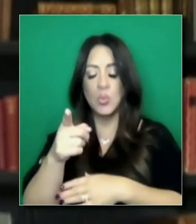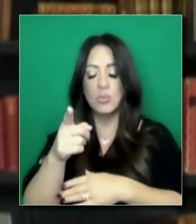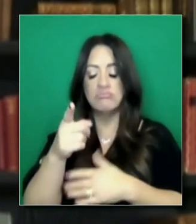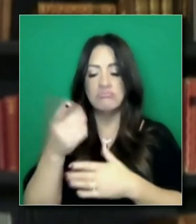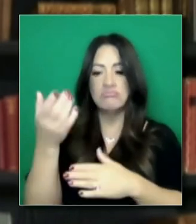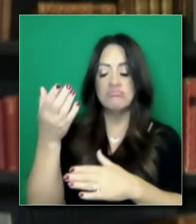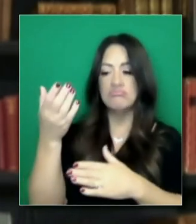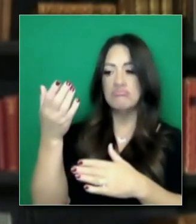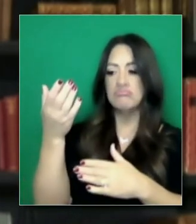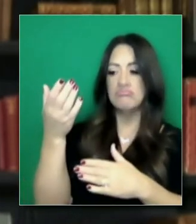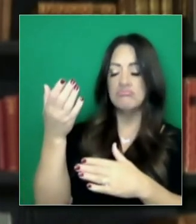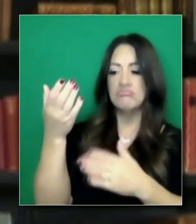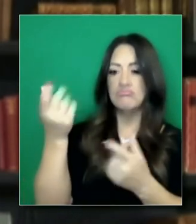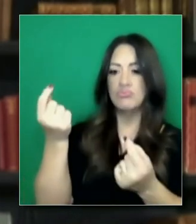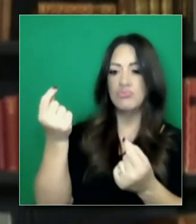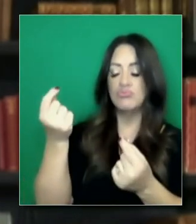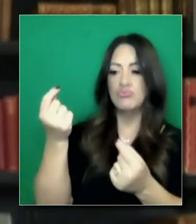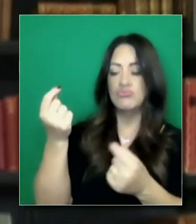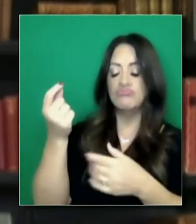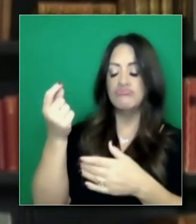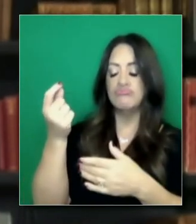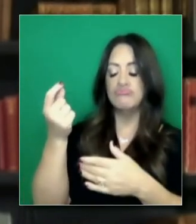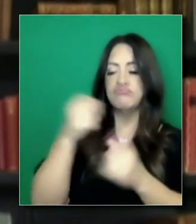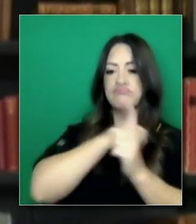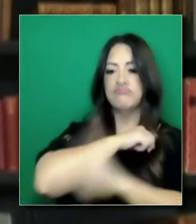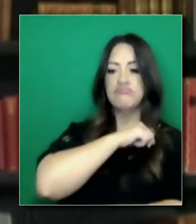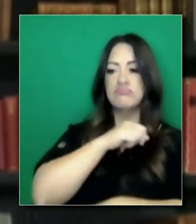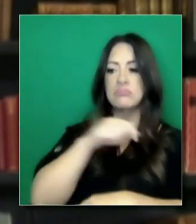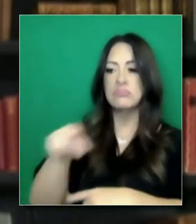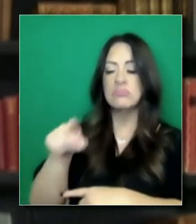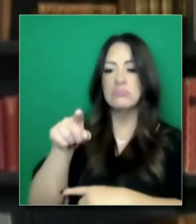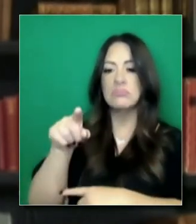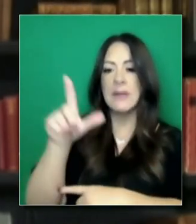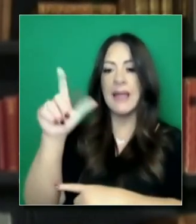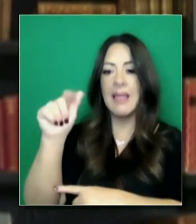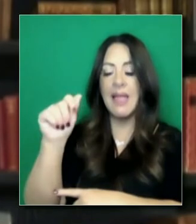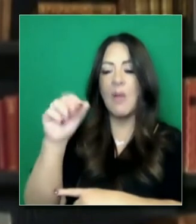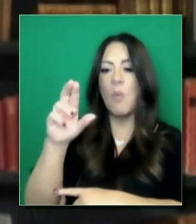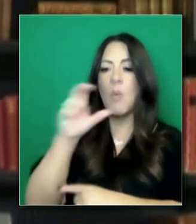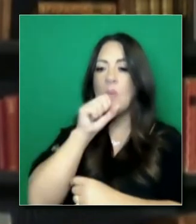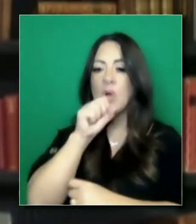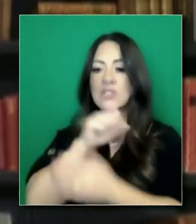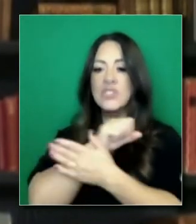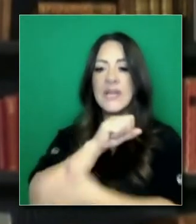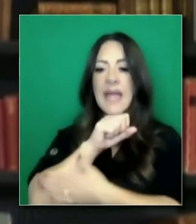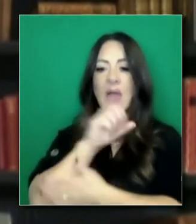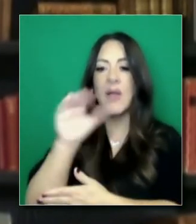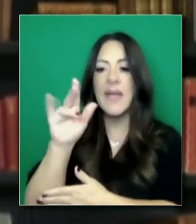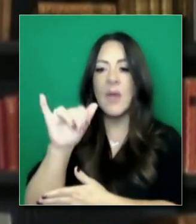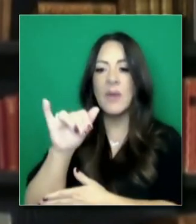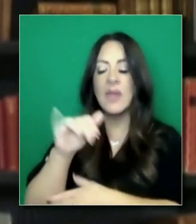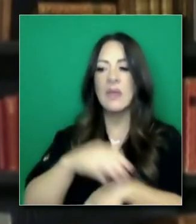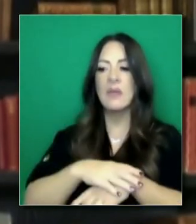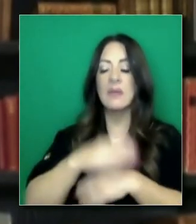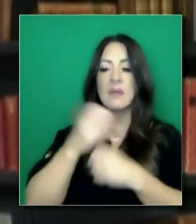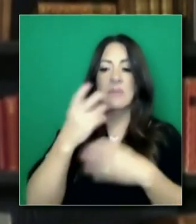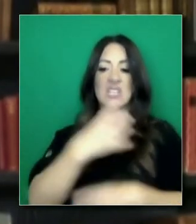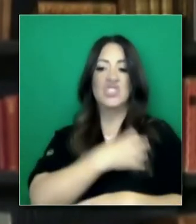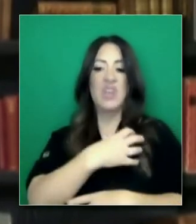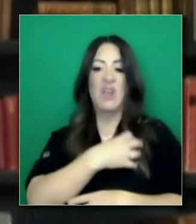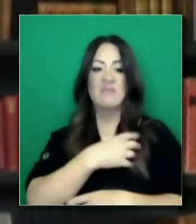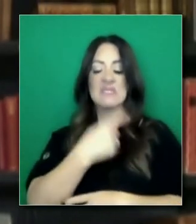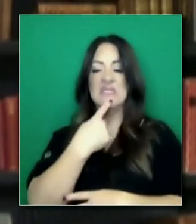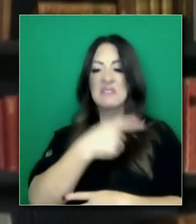contra Orange County y Riverside, que son los condados más azotados, donde el sheriff ha dicho